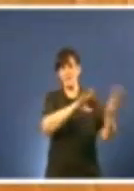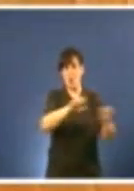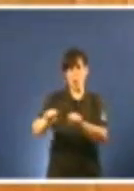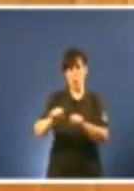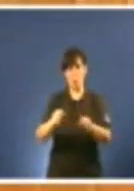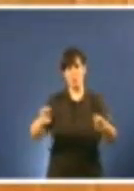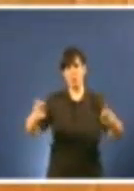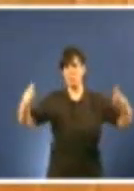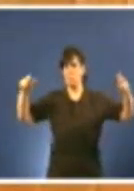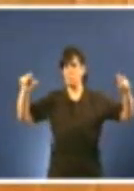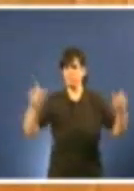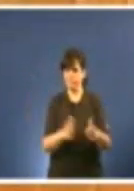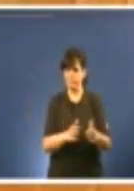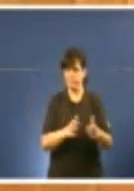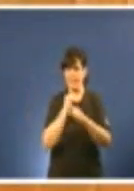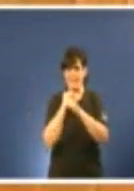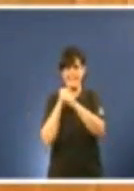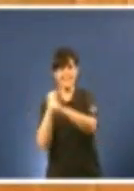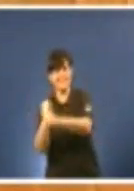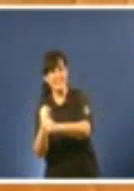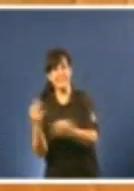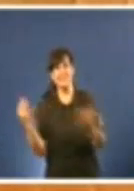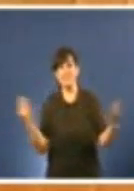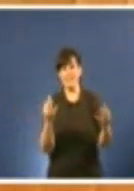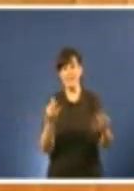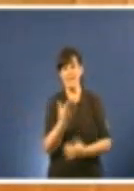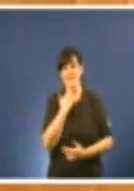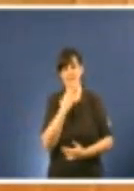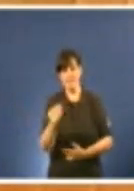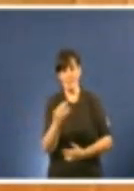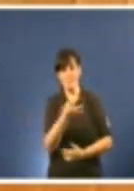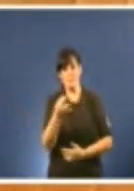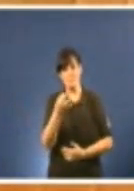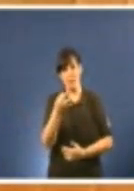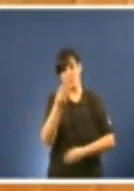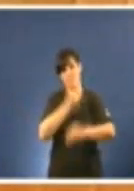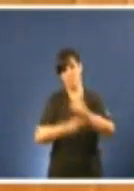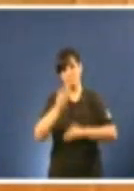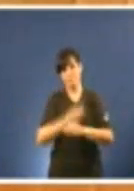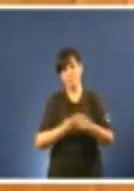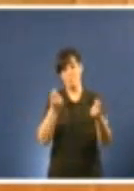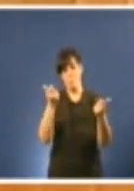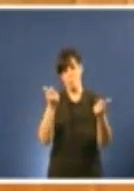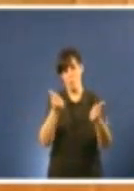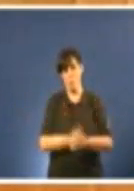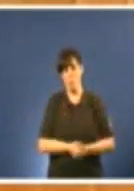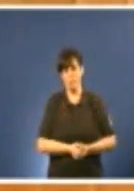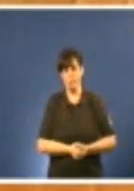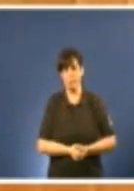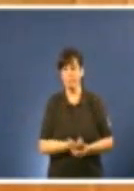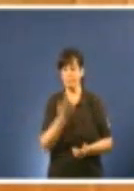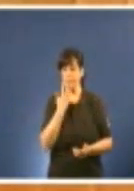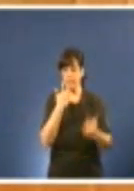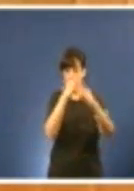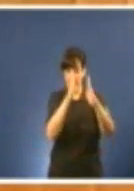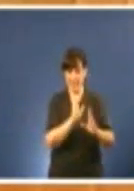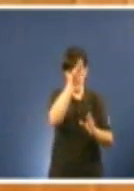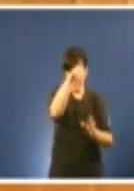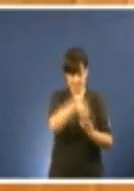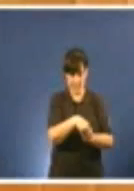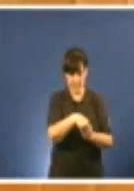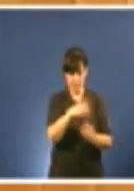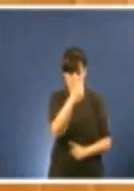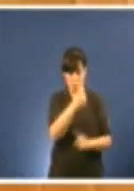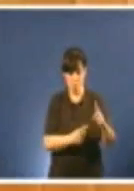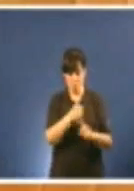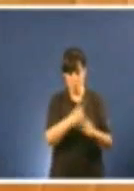con vellecemento e coa falta ou veixón da fecundidade. A media de ocupantes por fogar pasou de 2,71 persoas